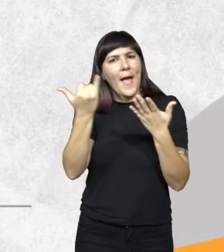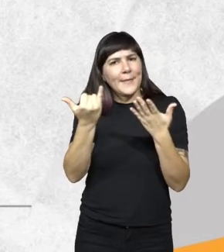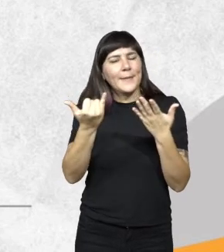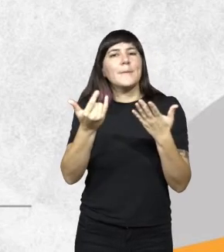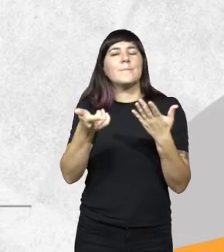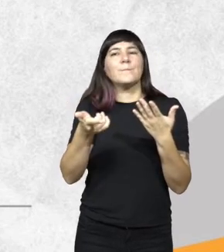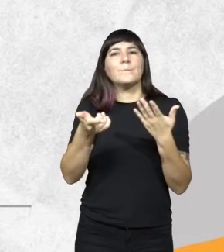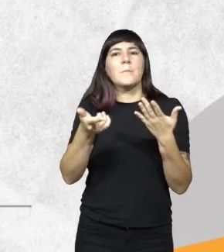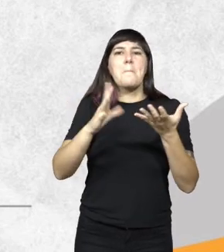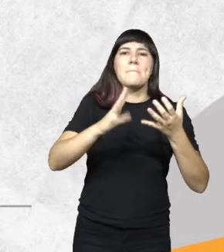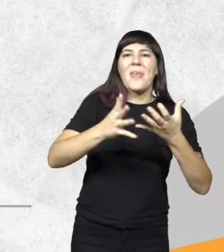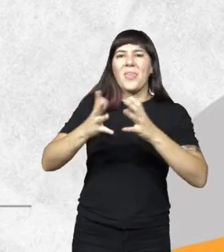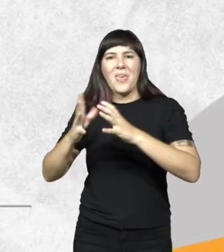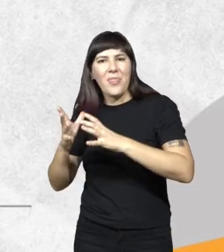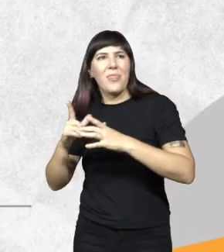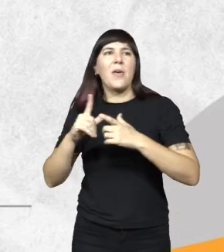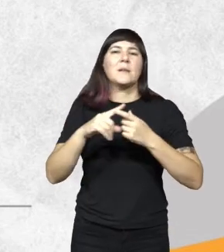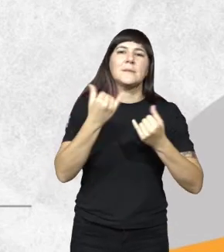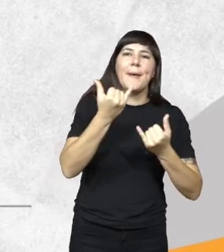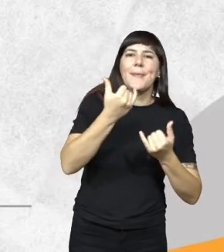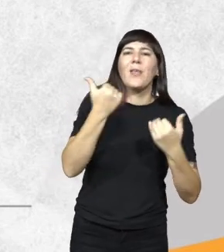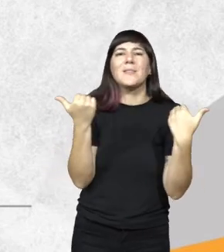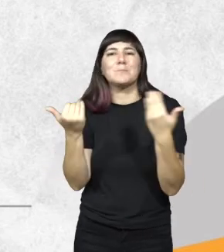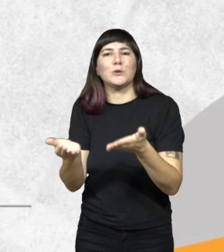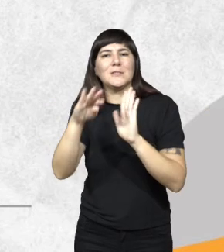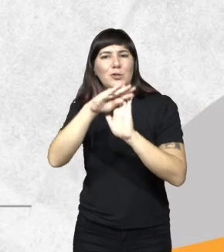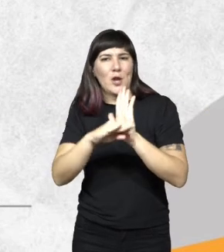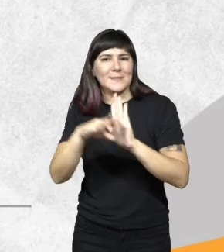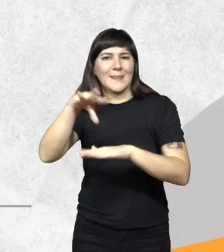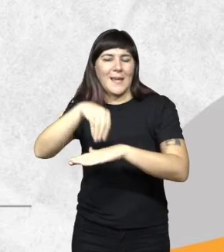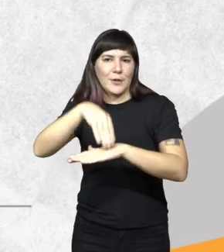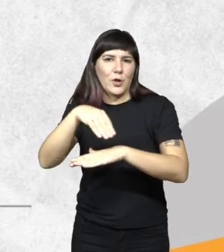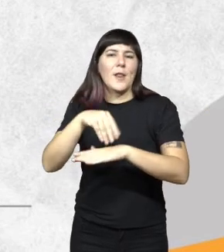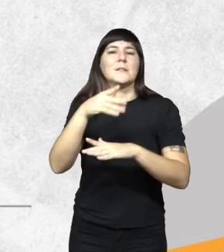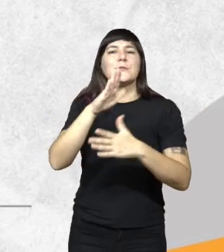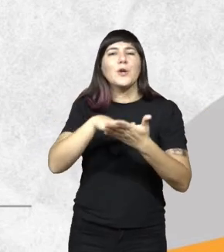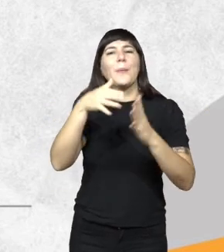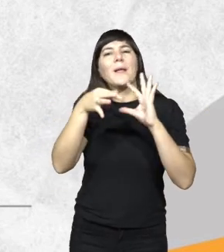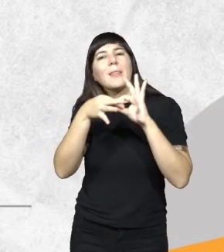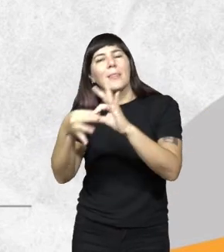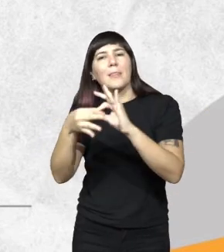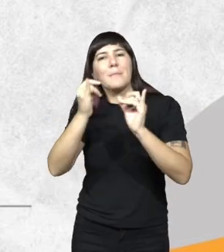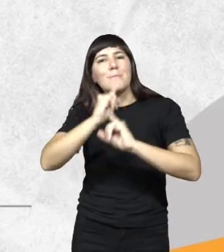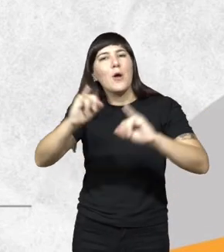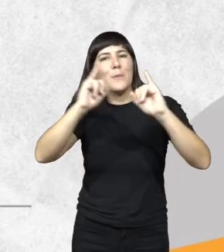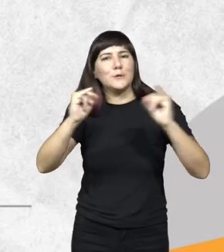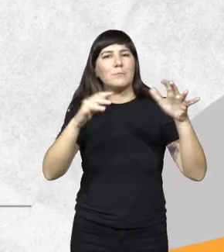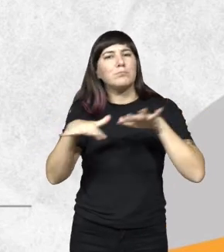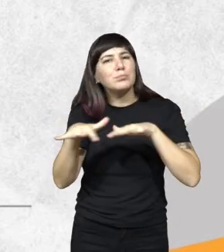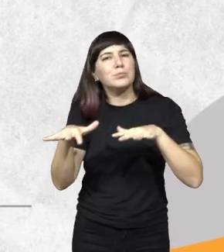medidas y disposiciones territoriales asociadas a la promoción de actividades productivas,